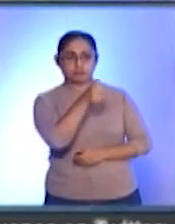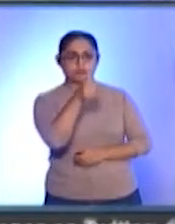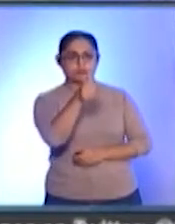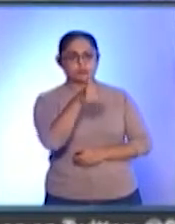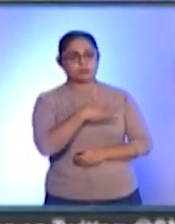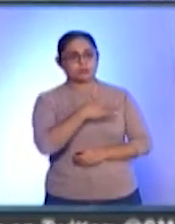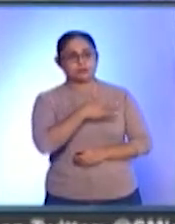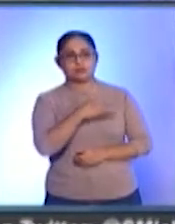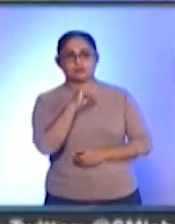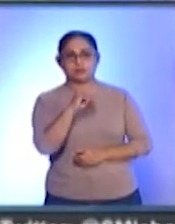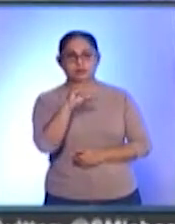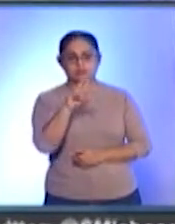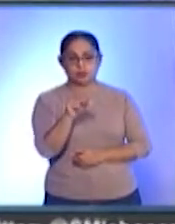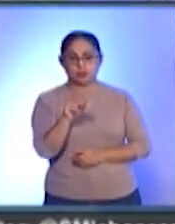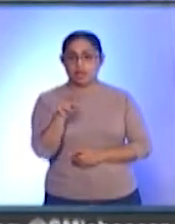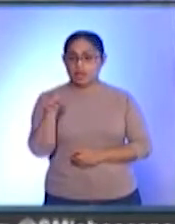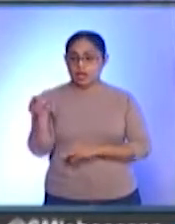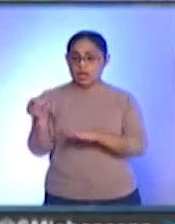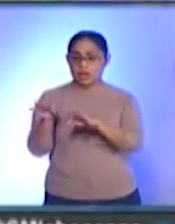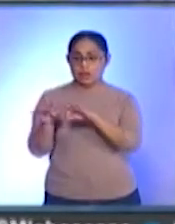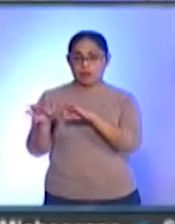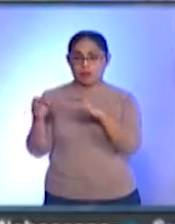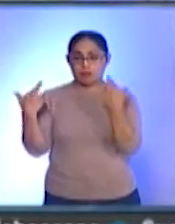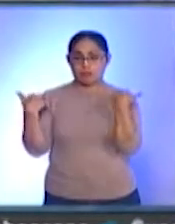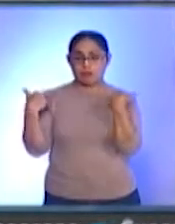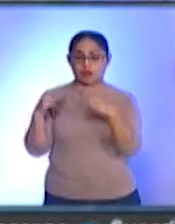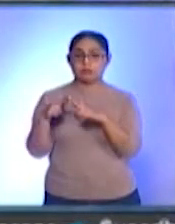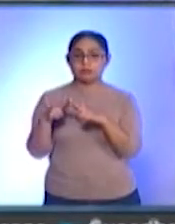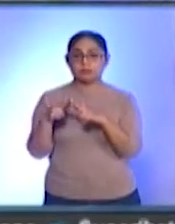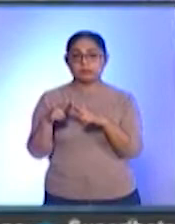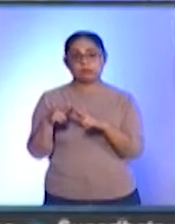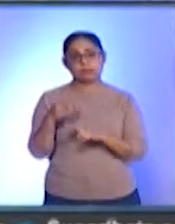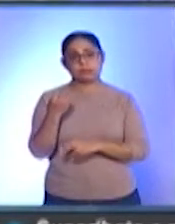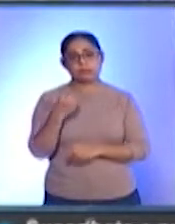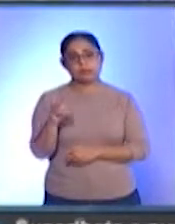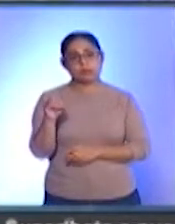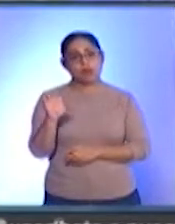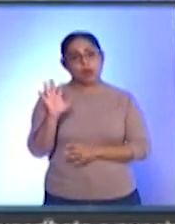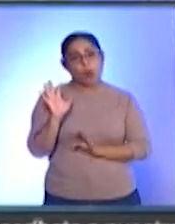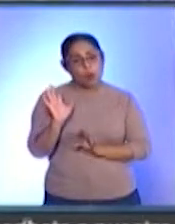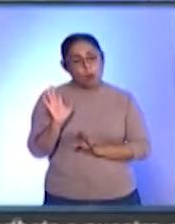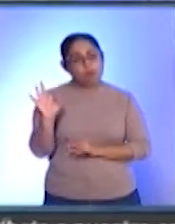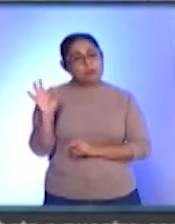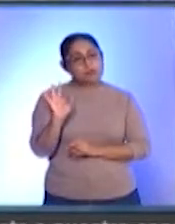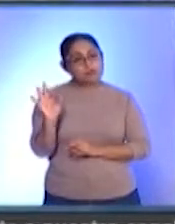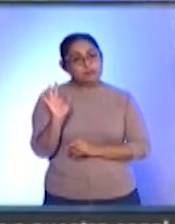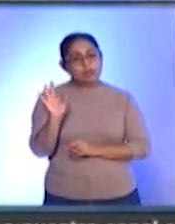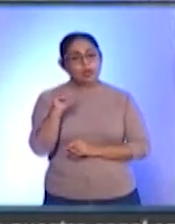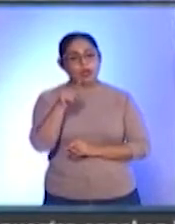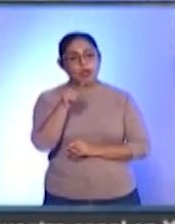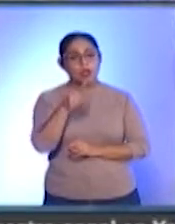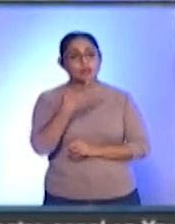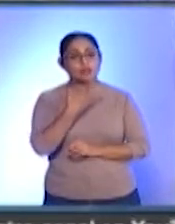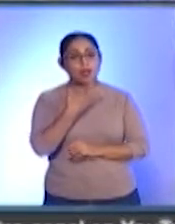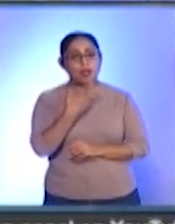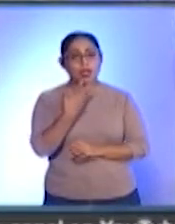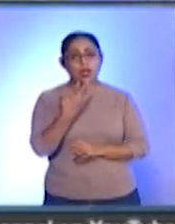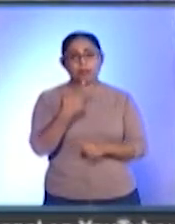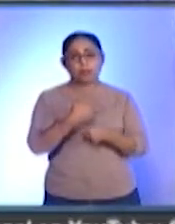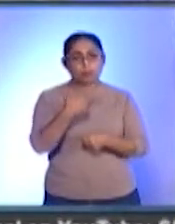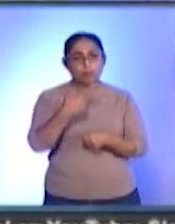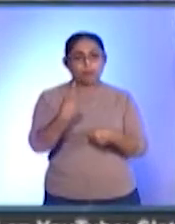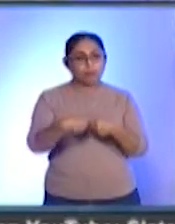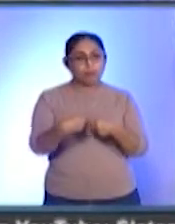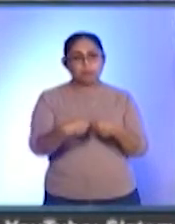mientras que para los trabajadores de la educación será una excepción solo a aquellos que pertenecen a grupos vulnerables.